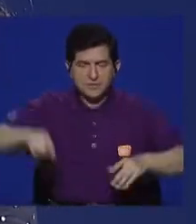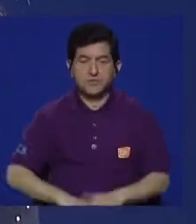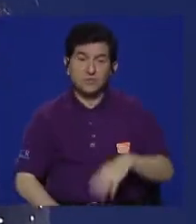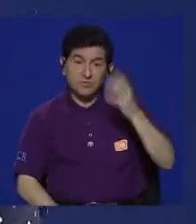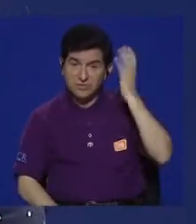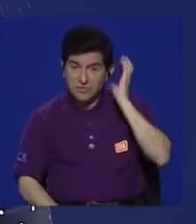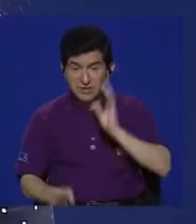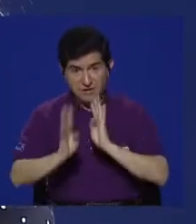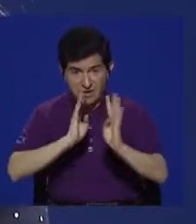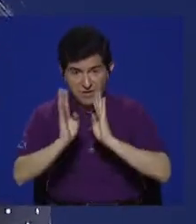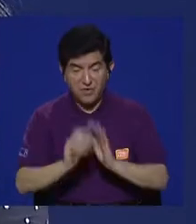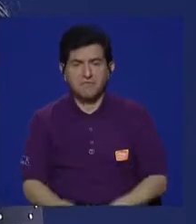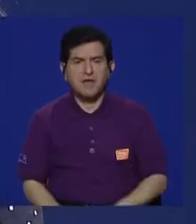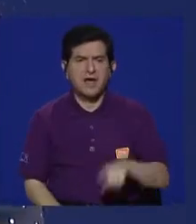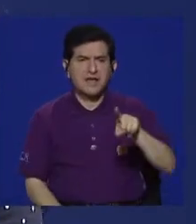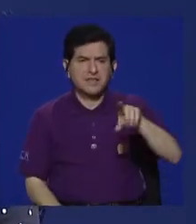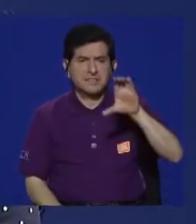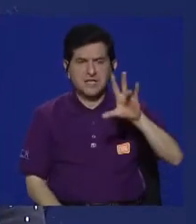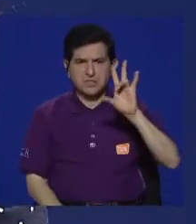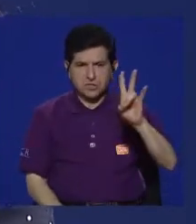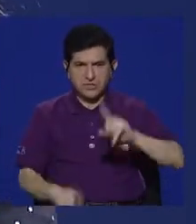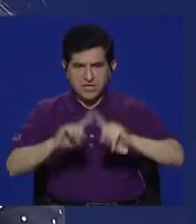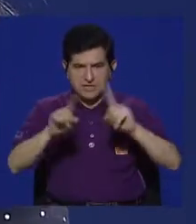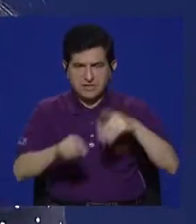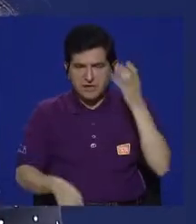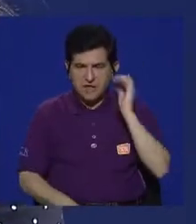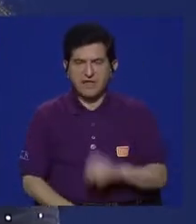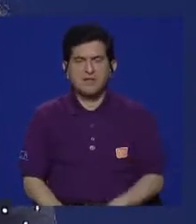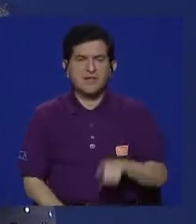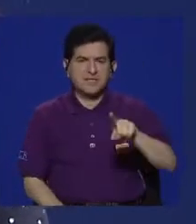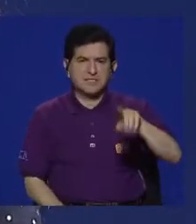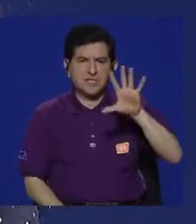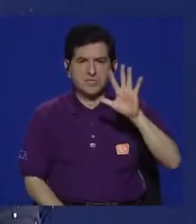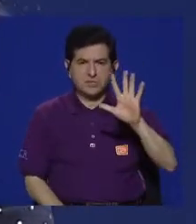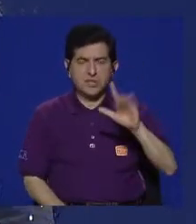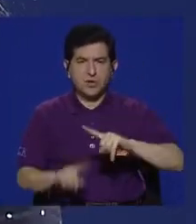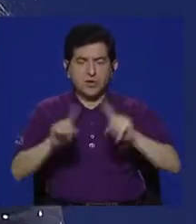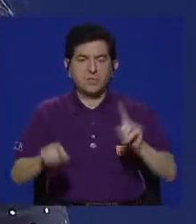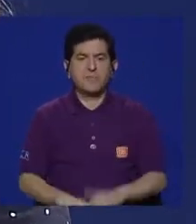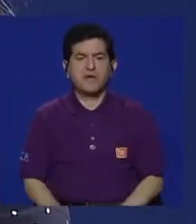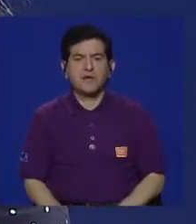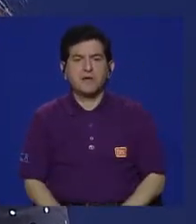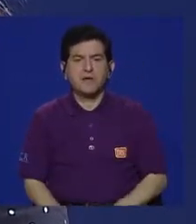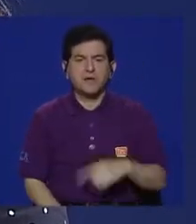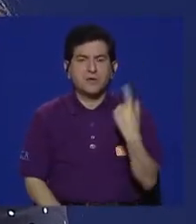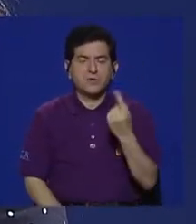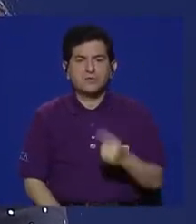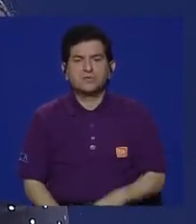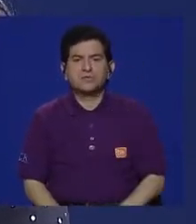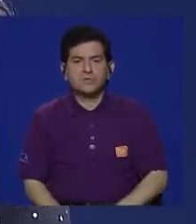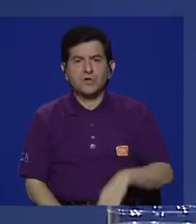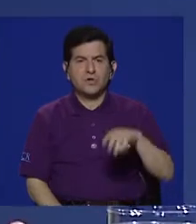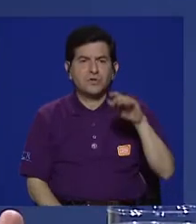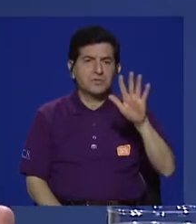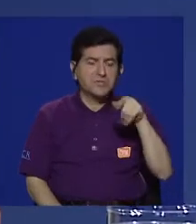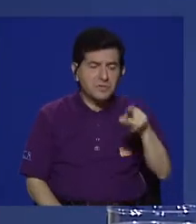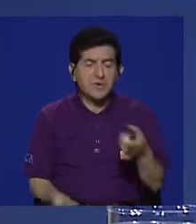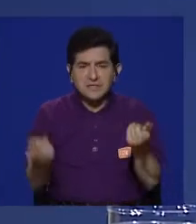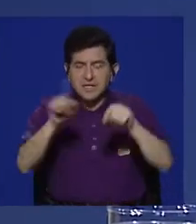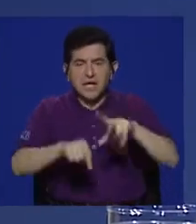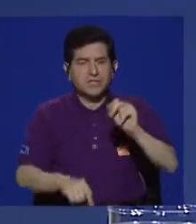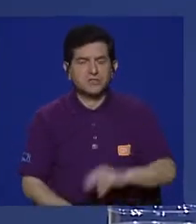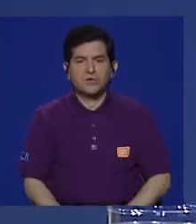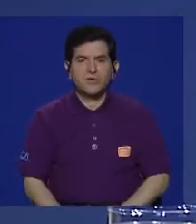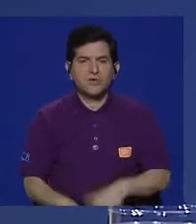Si hablamos de radios específicamente, hay 107 emisoras, 105 y sólo 7 no son comerciales o religiosas. Digamos que